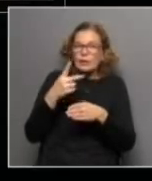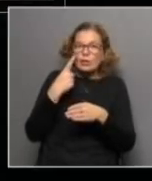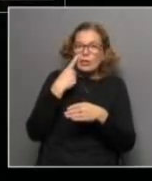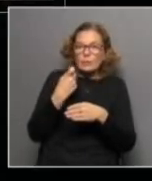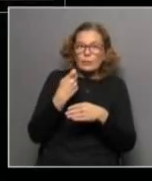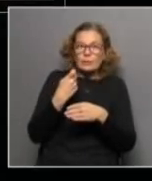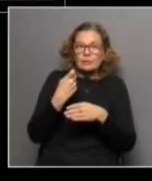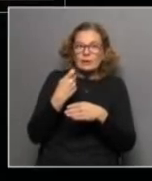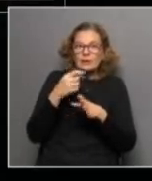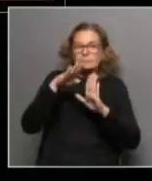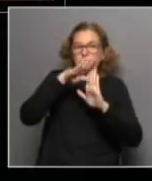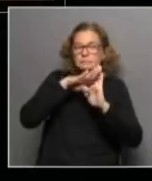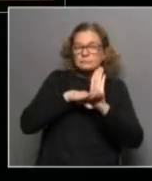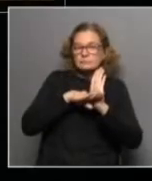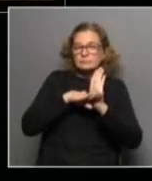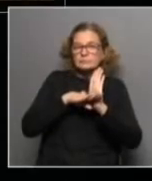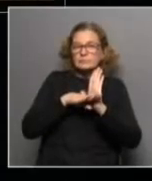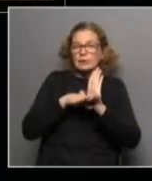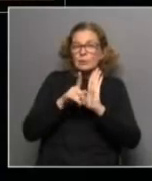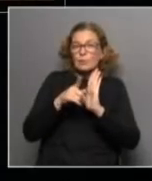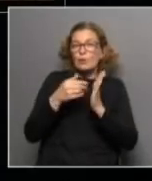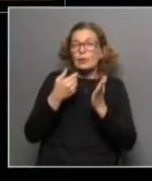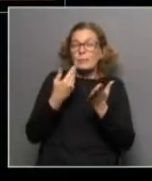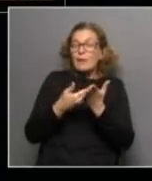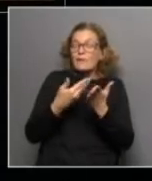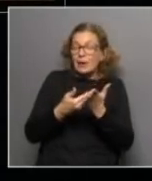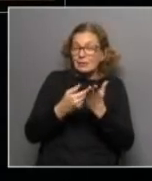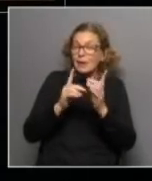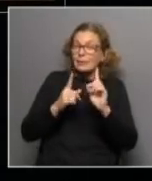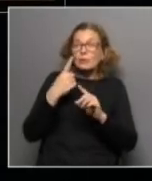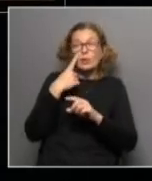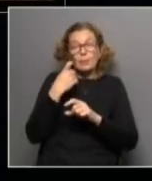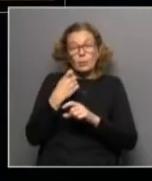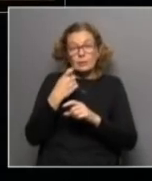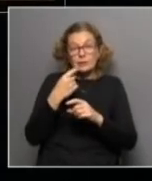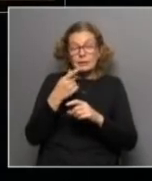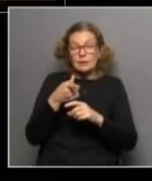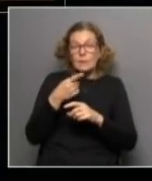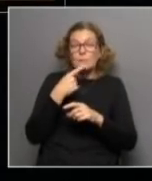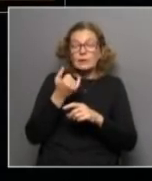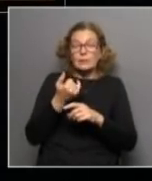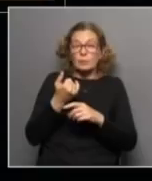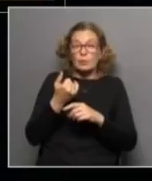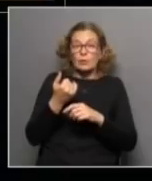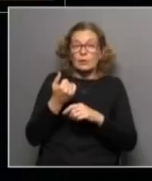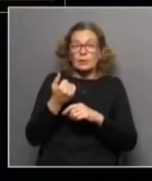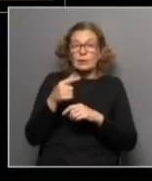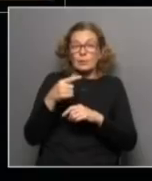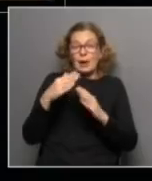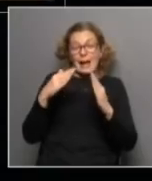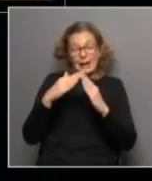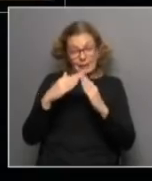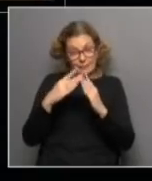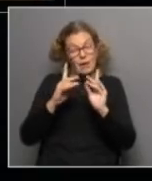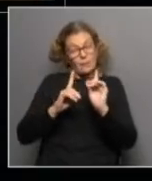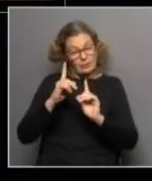factores que están como menos satisfechos en niños, niñas y adolescentes, son los que tienen que ver con el amparo, es decir, con la vivienda.